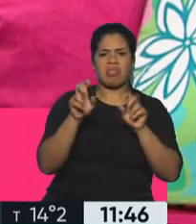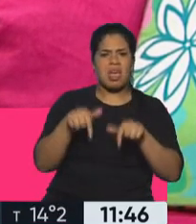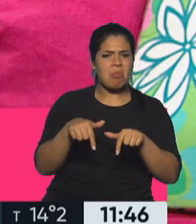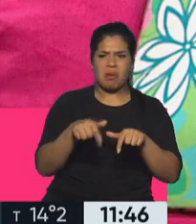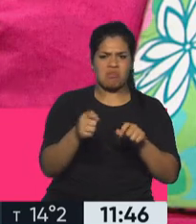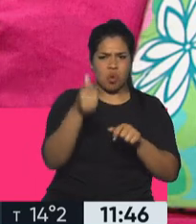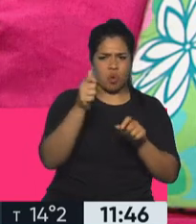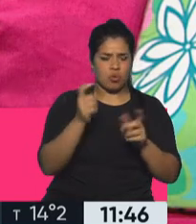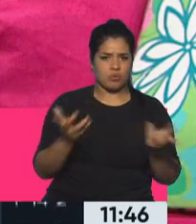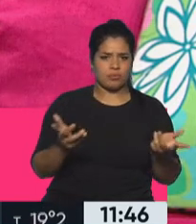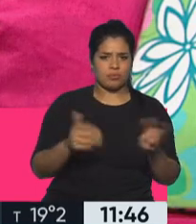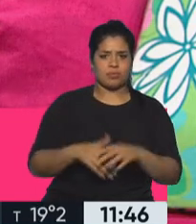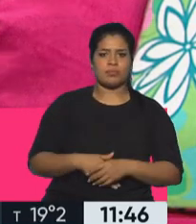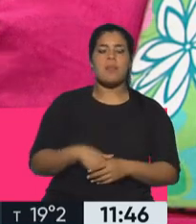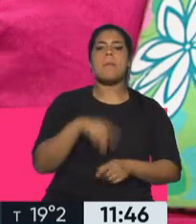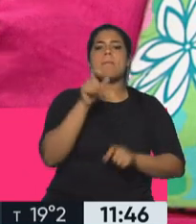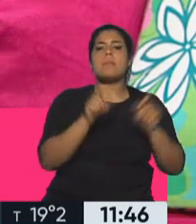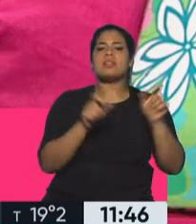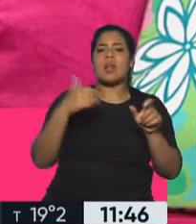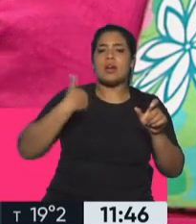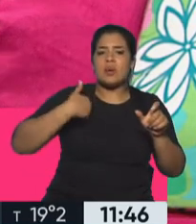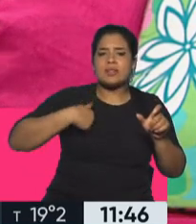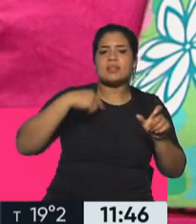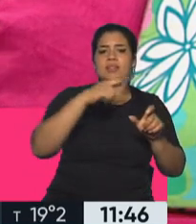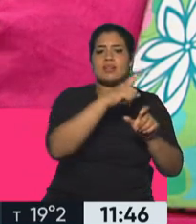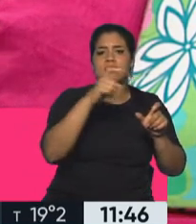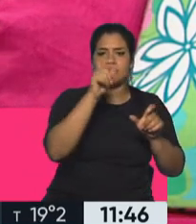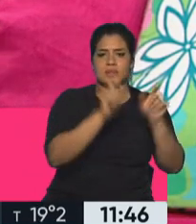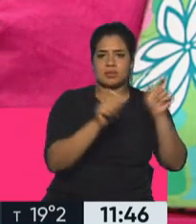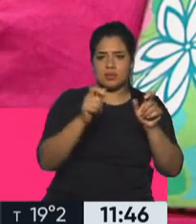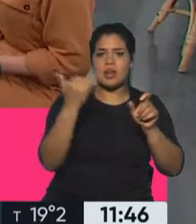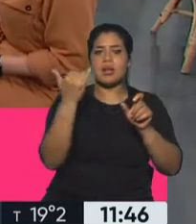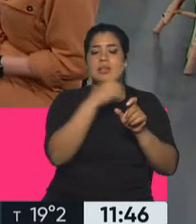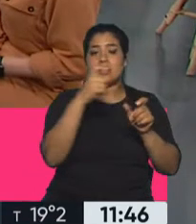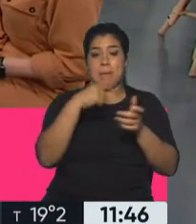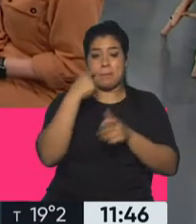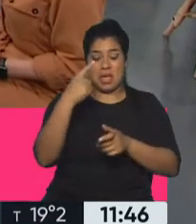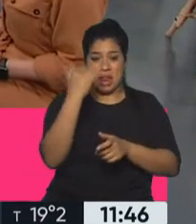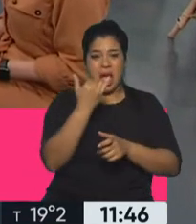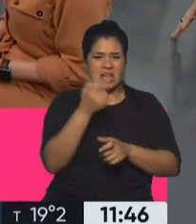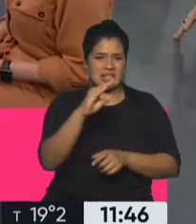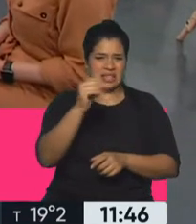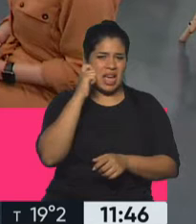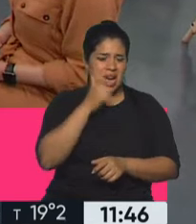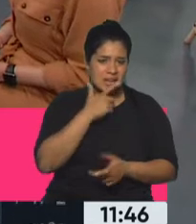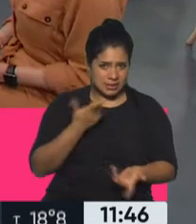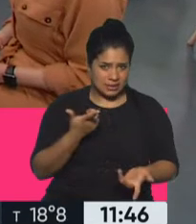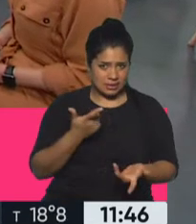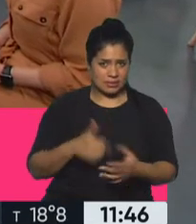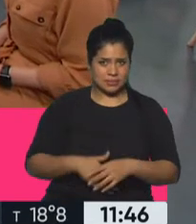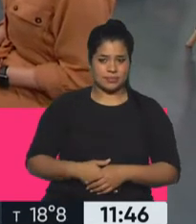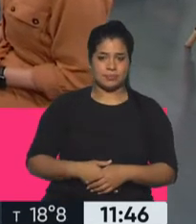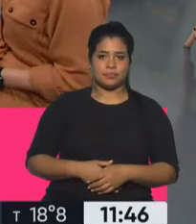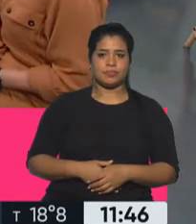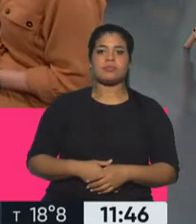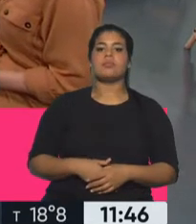en Argentina tienen Chagas. Entonces hay un montón de cuestiones biomédicas, pero hay un montón de otras cuestiones que también están implicadas. Y